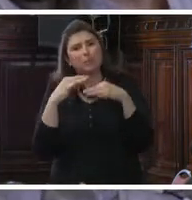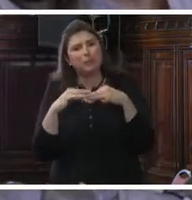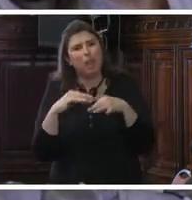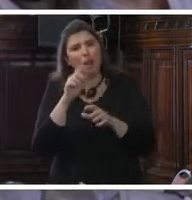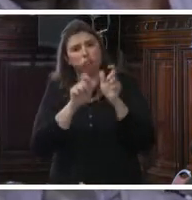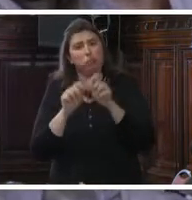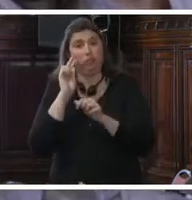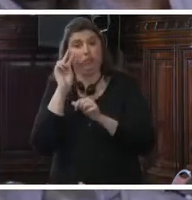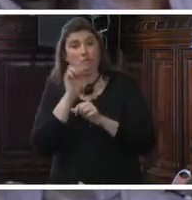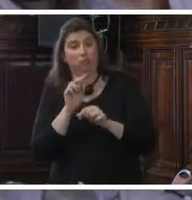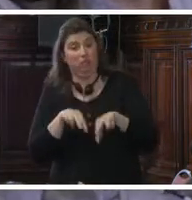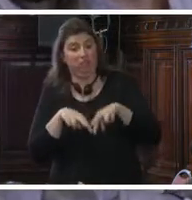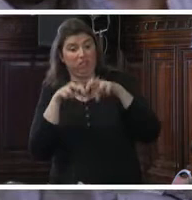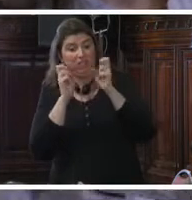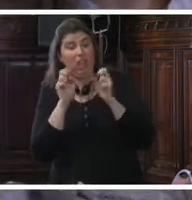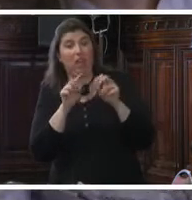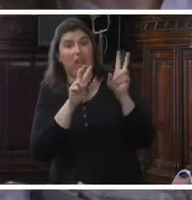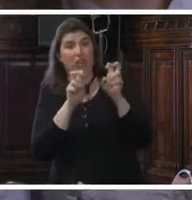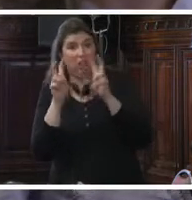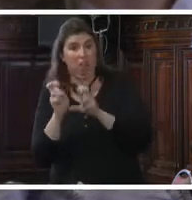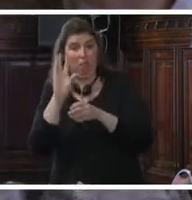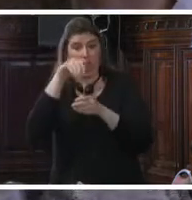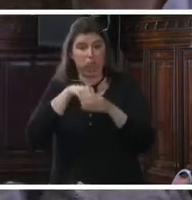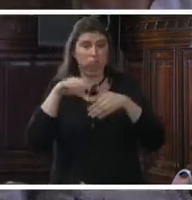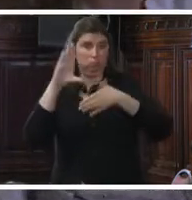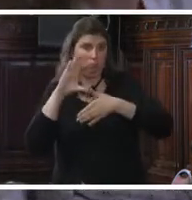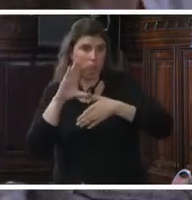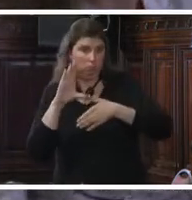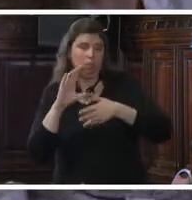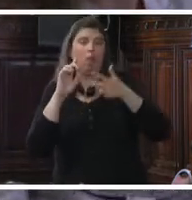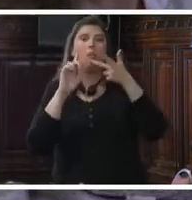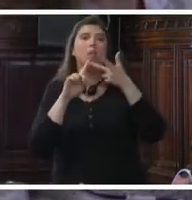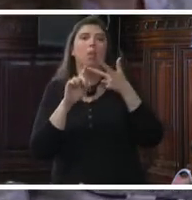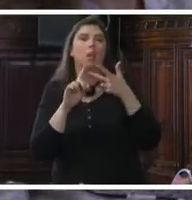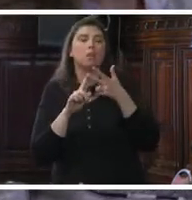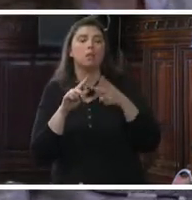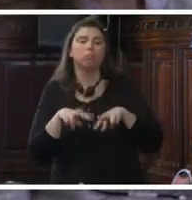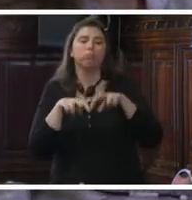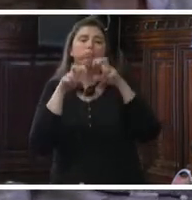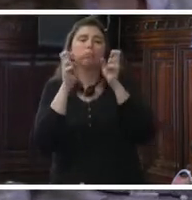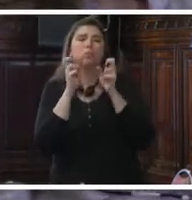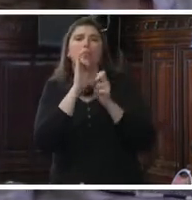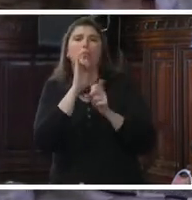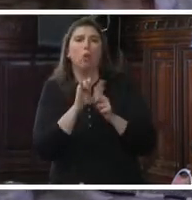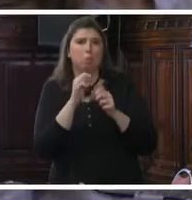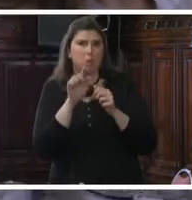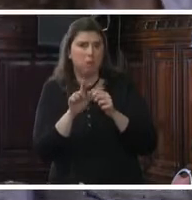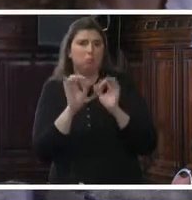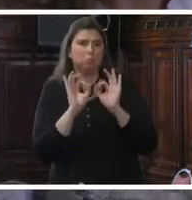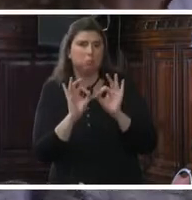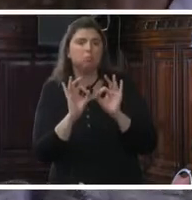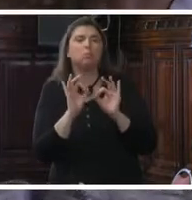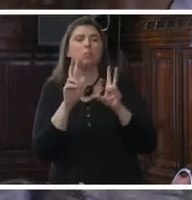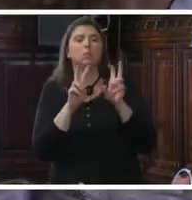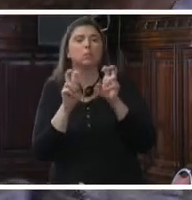visibilizar e investigar el tema de la trata en la región. Tres, elaborar un informe regional temático sobre